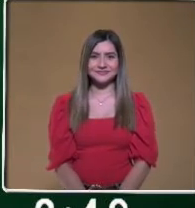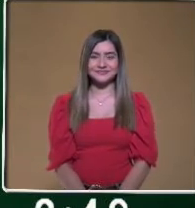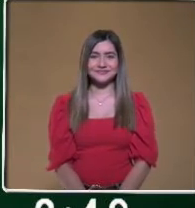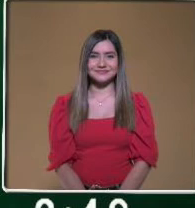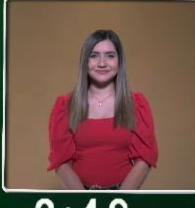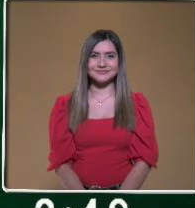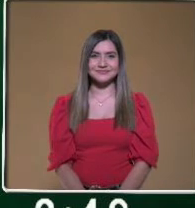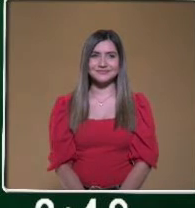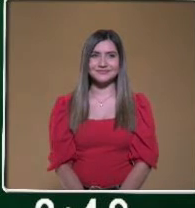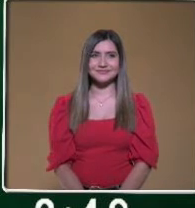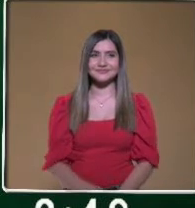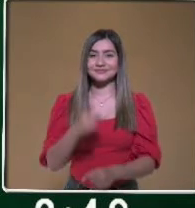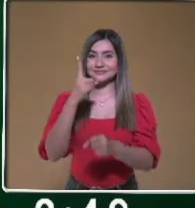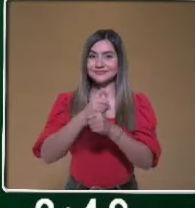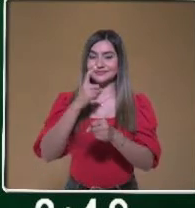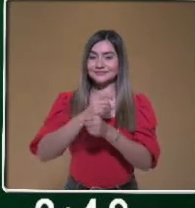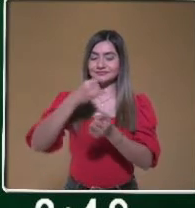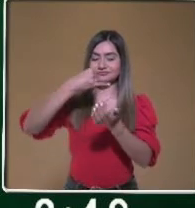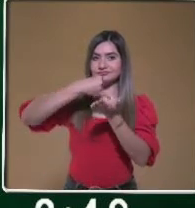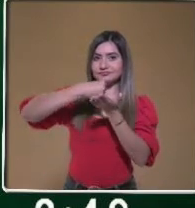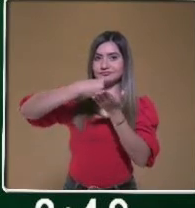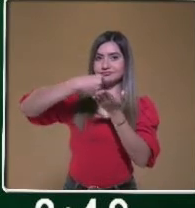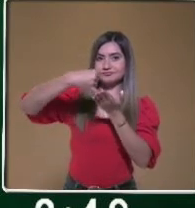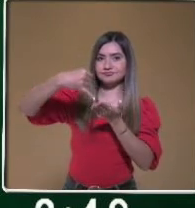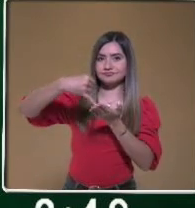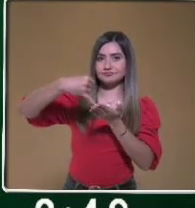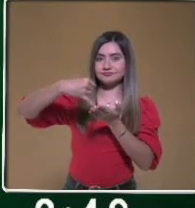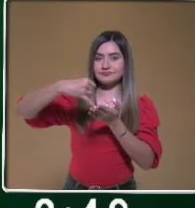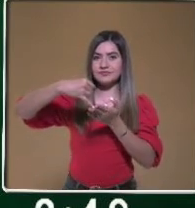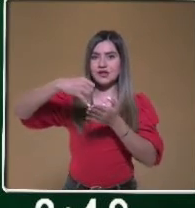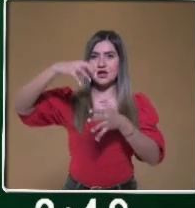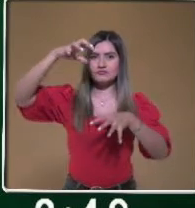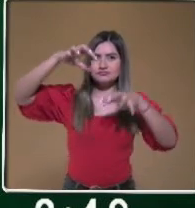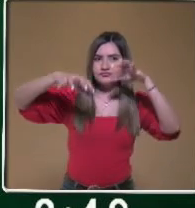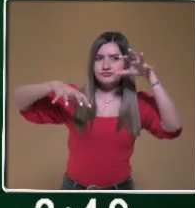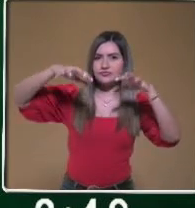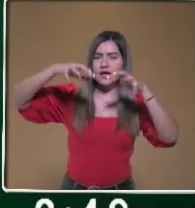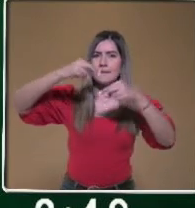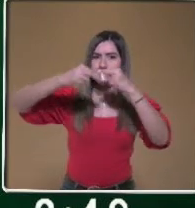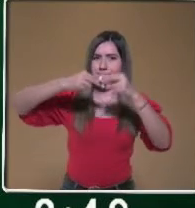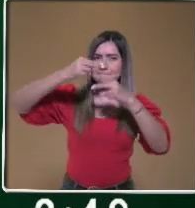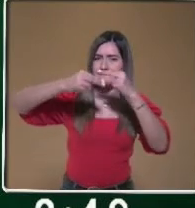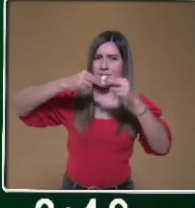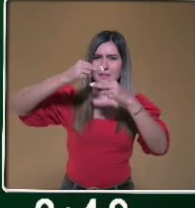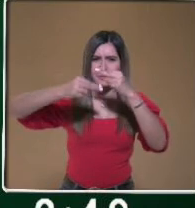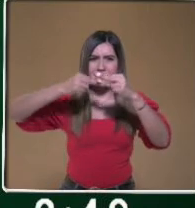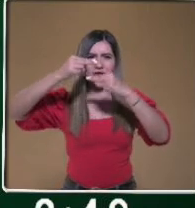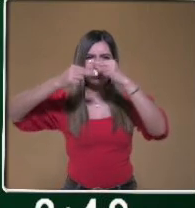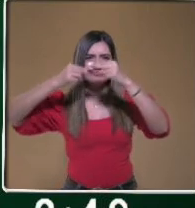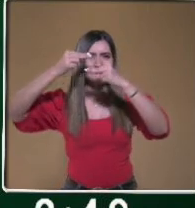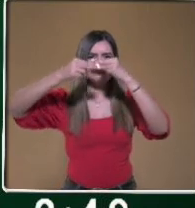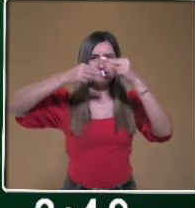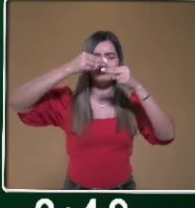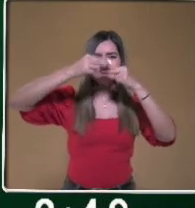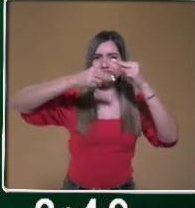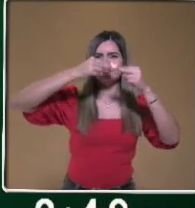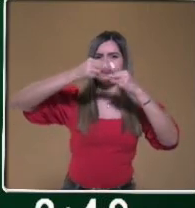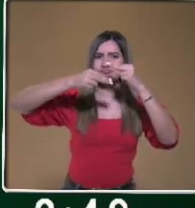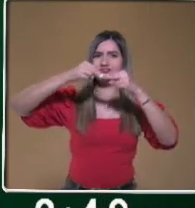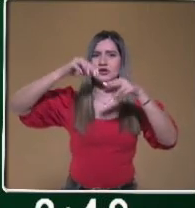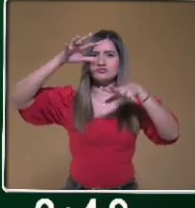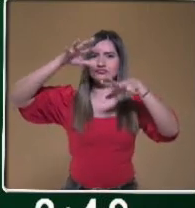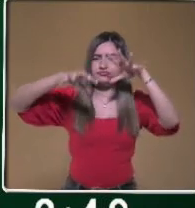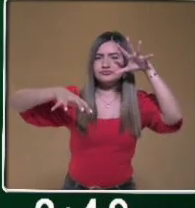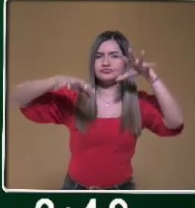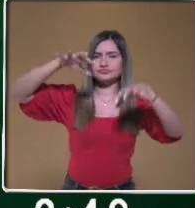Tenemos la agricultura detemporal o extensiva. Detemporal, esa es la palabra clave. ¿Por qué?